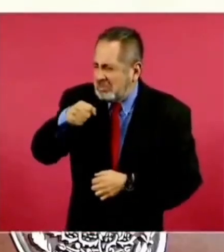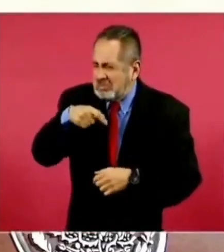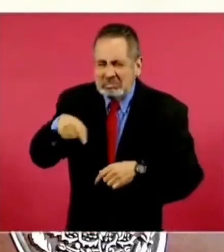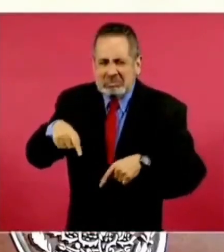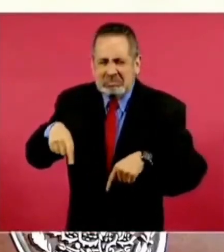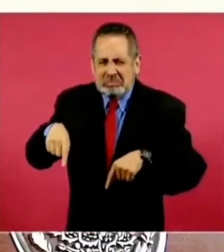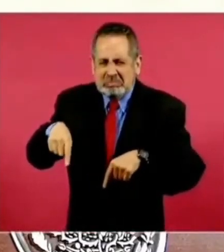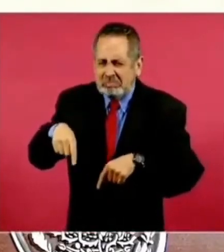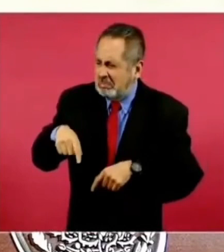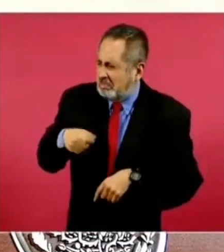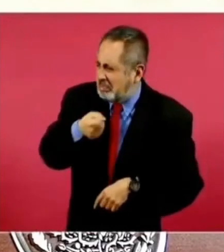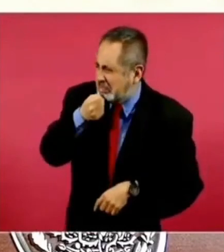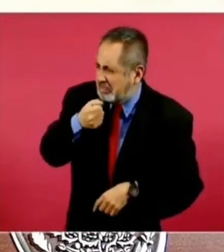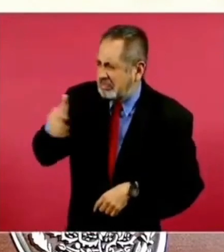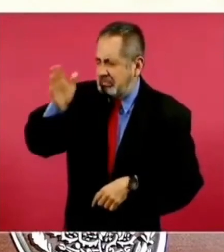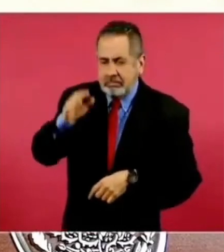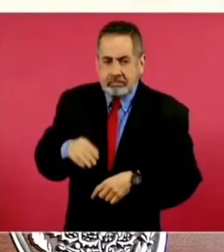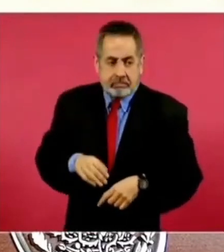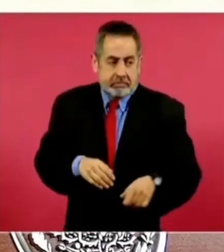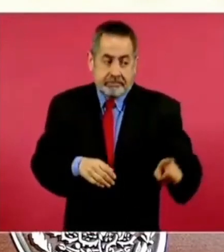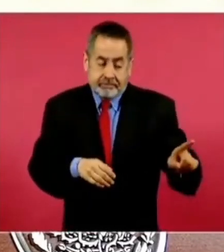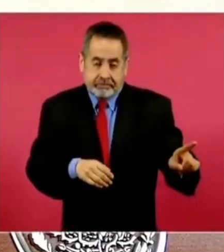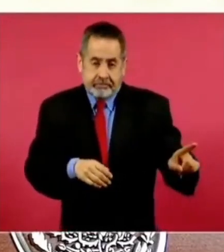y a eso si les contesto que